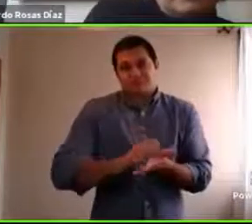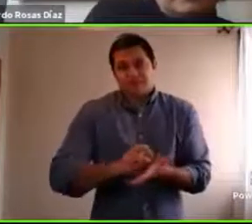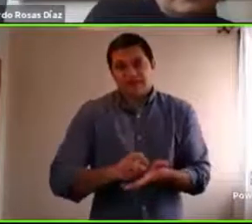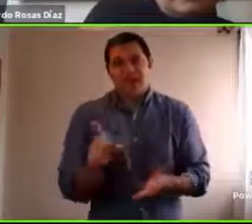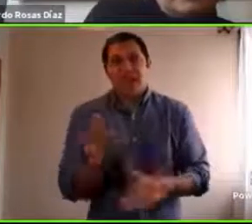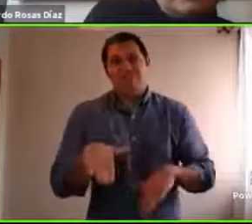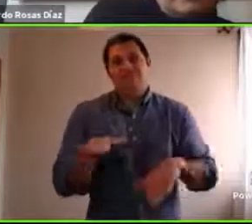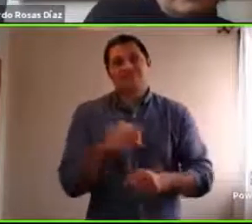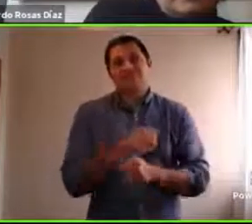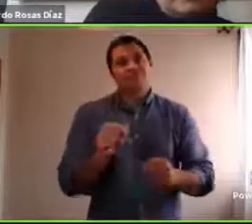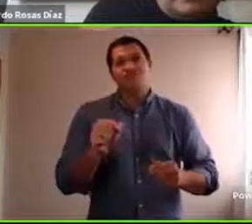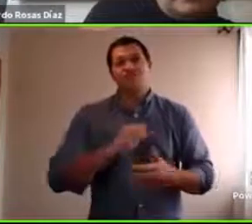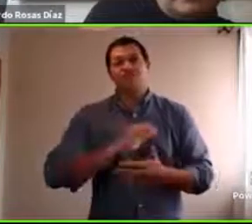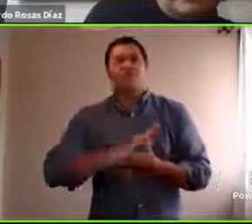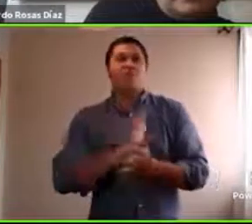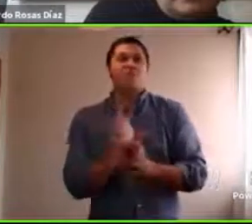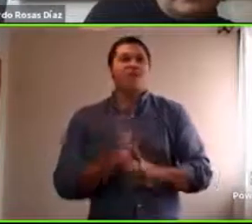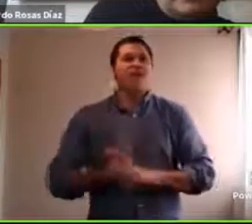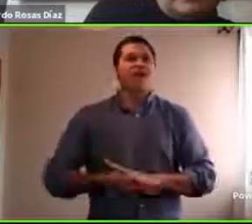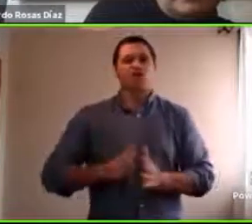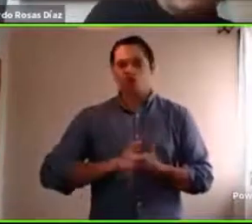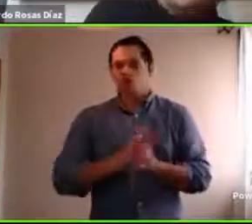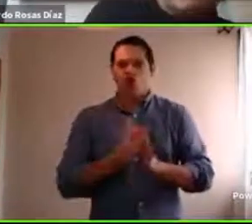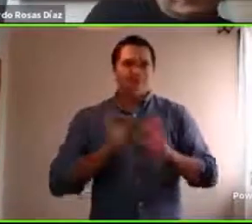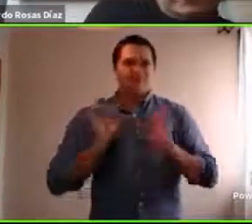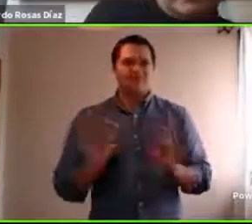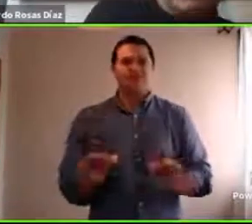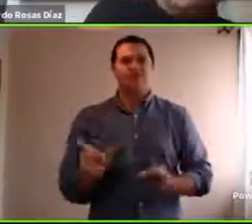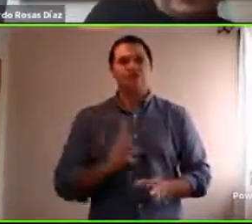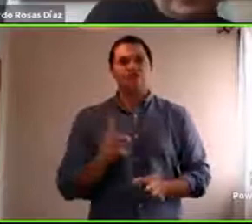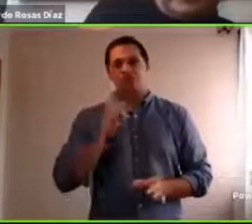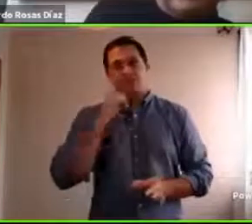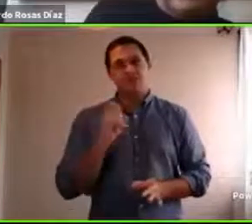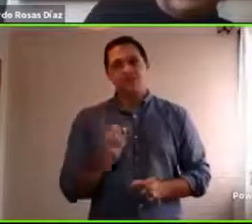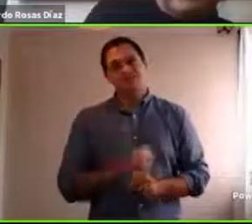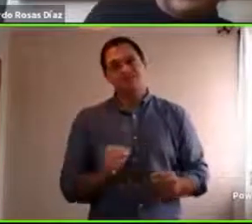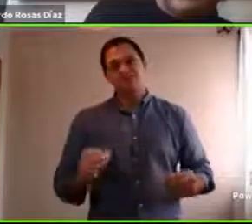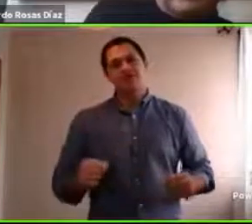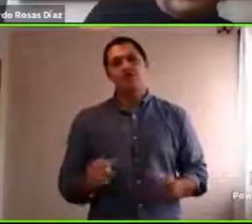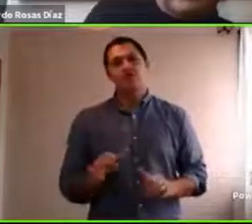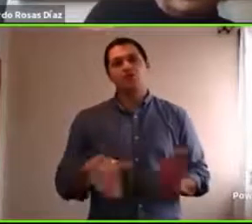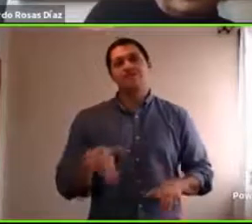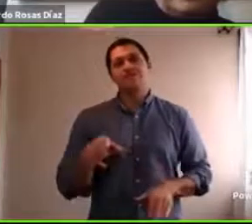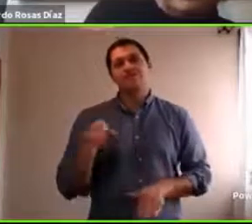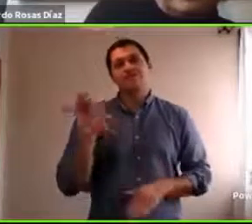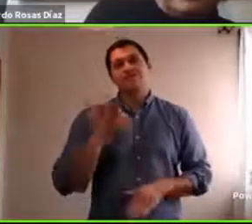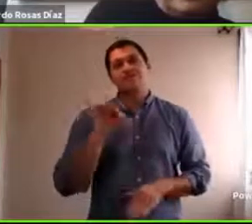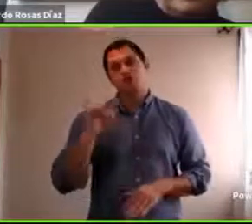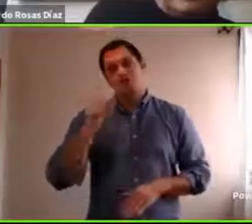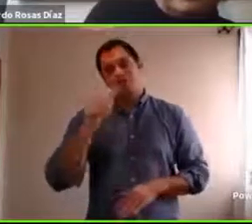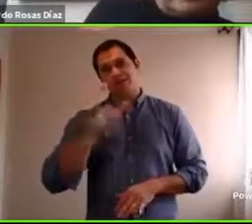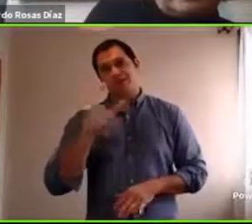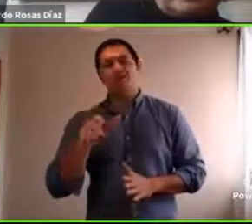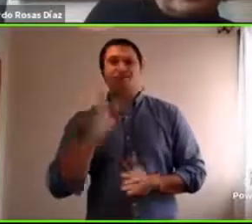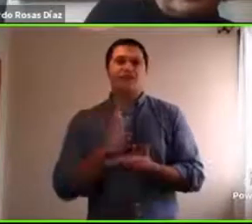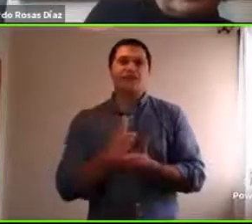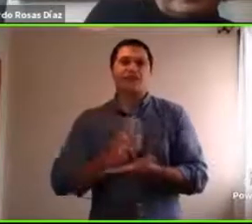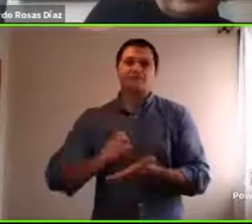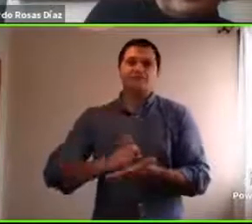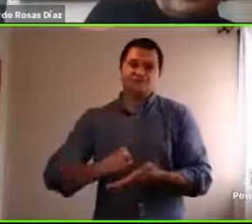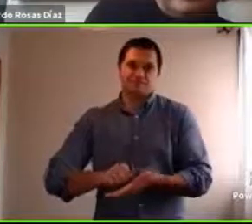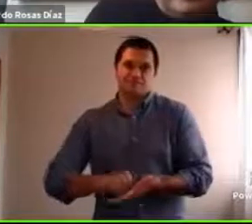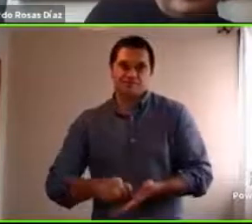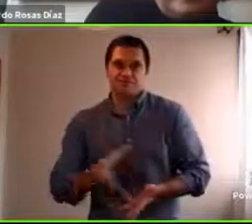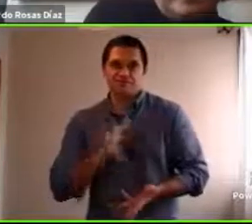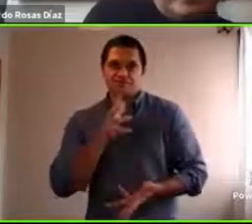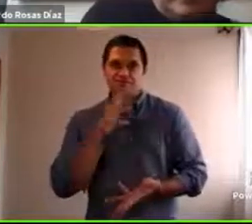no van a tener las tareas al día y tal vez tendrá que destinar un rato el fin de semana como para ver qué es lo que quedó pendiente y poder